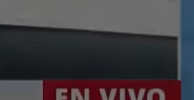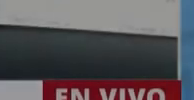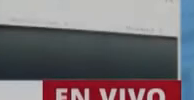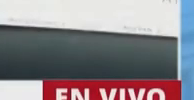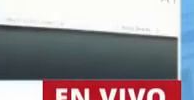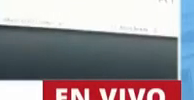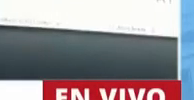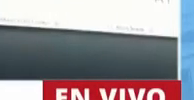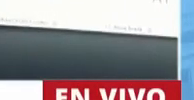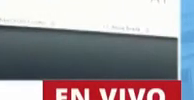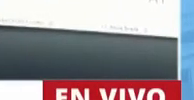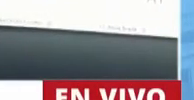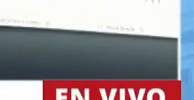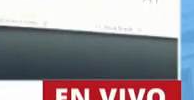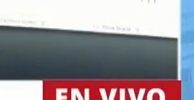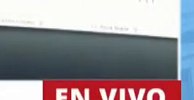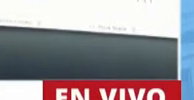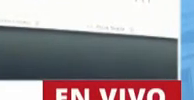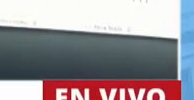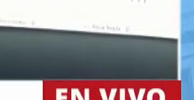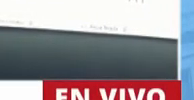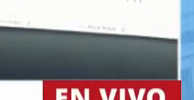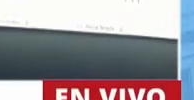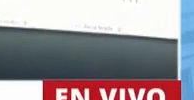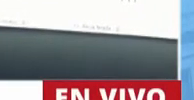Tiene la palabra el diputado Diego Mestre.